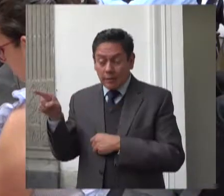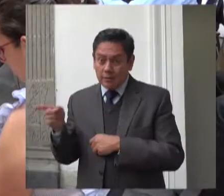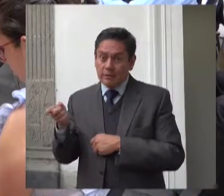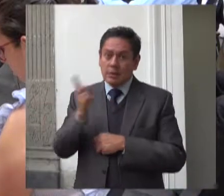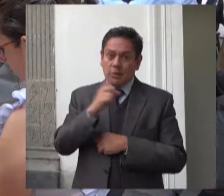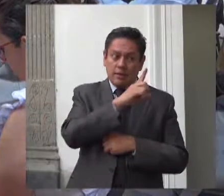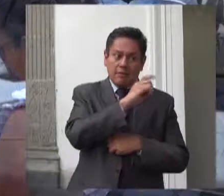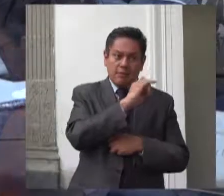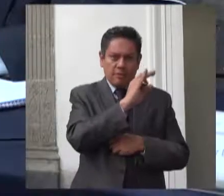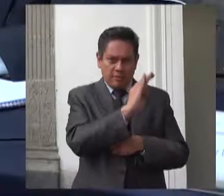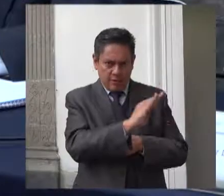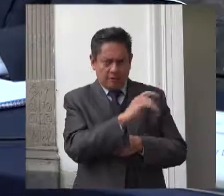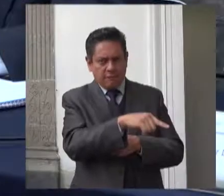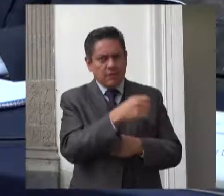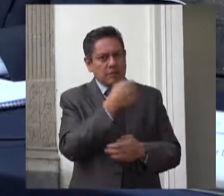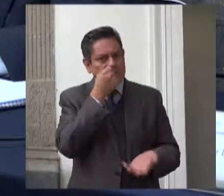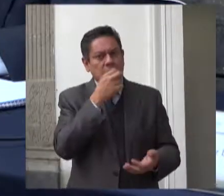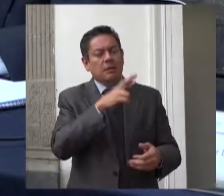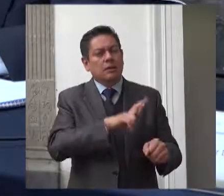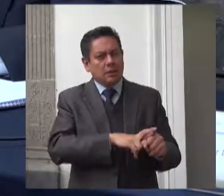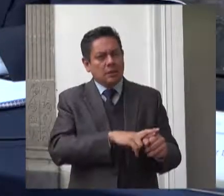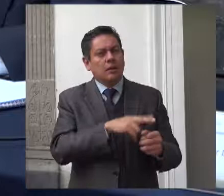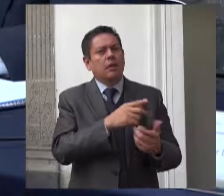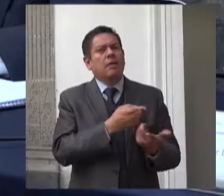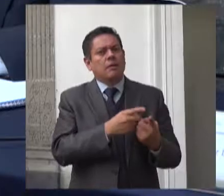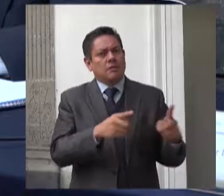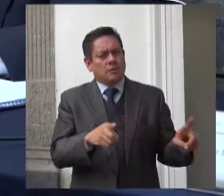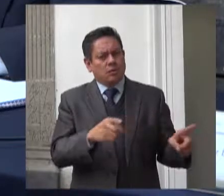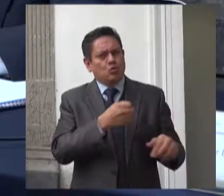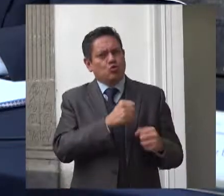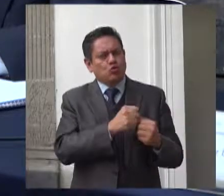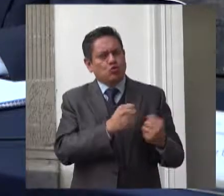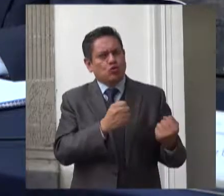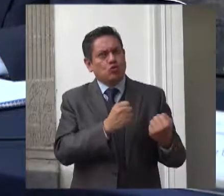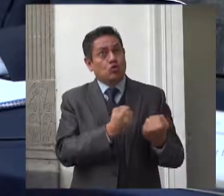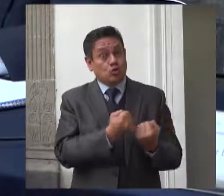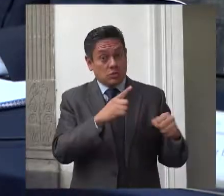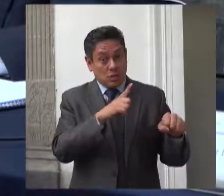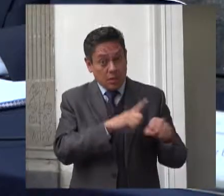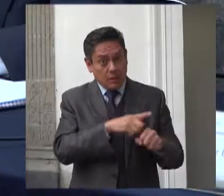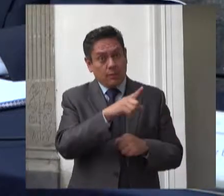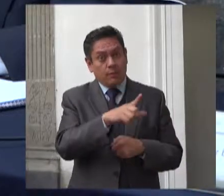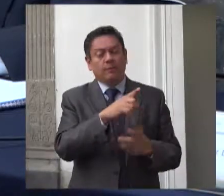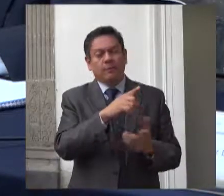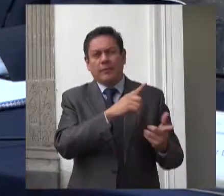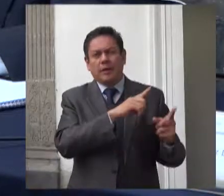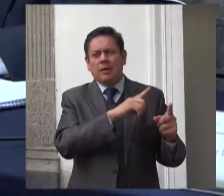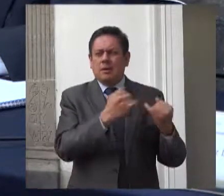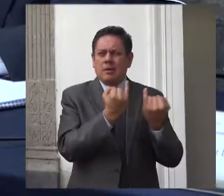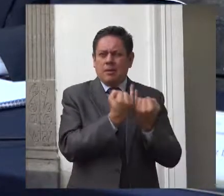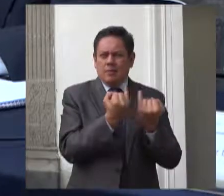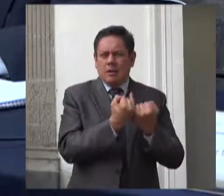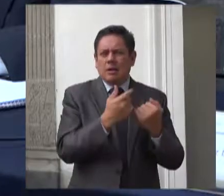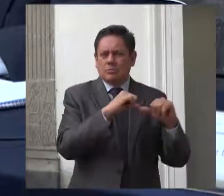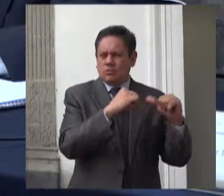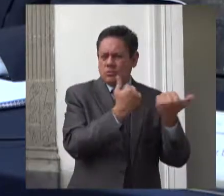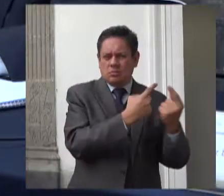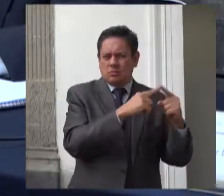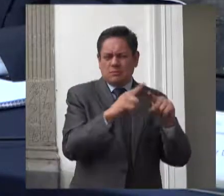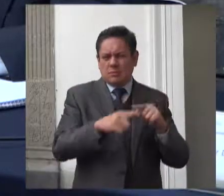Nacional y el Fondo de las Naciones Unidas para Promover los Derechos de las Personas con Discapacidad,